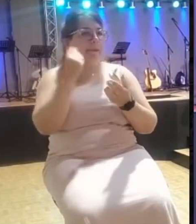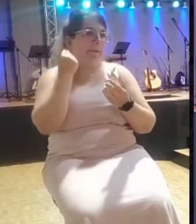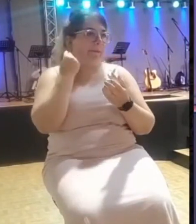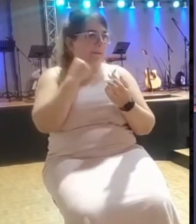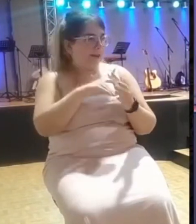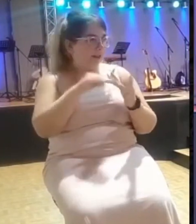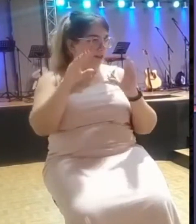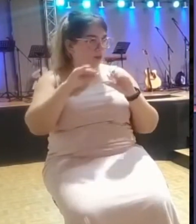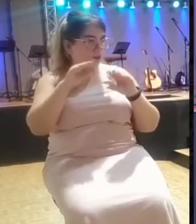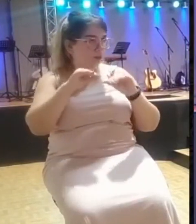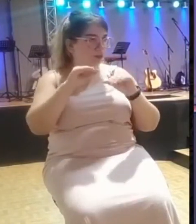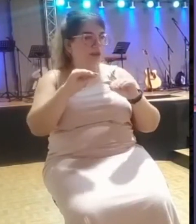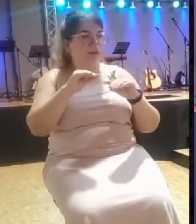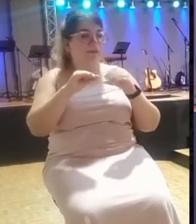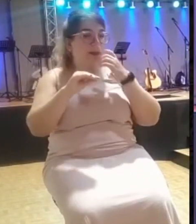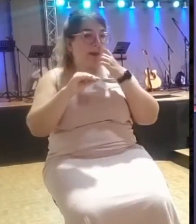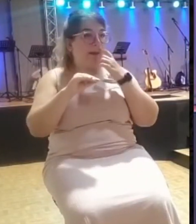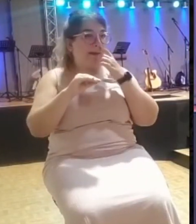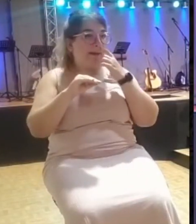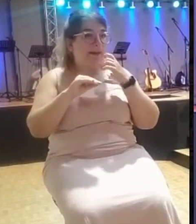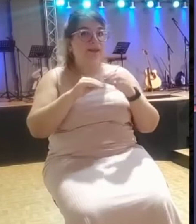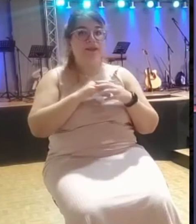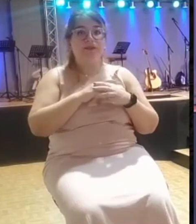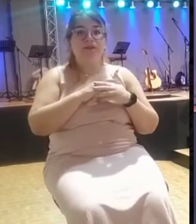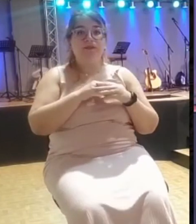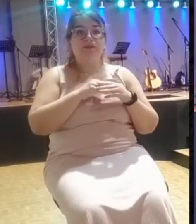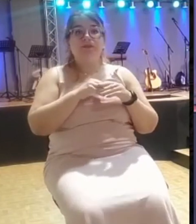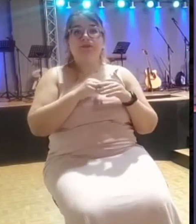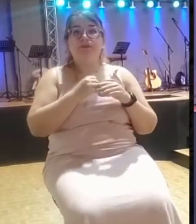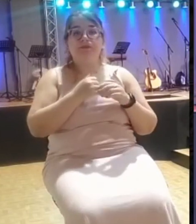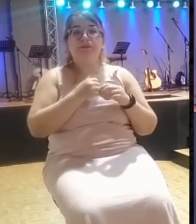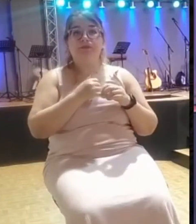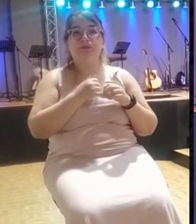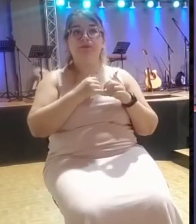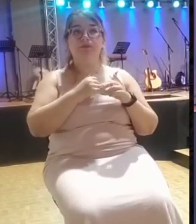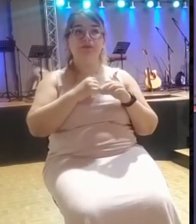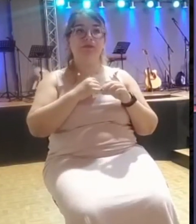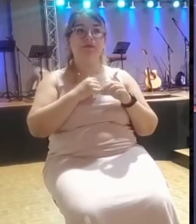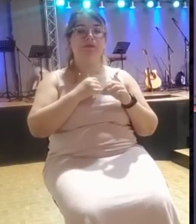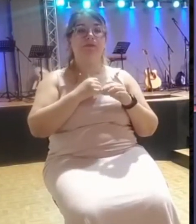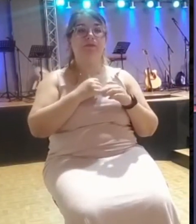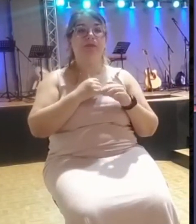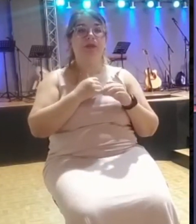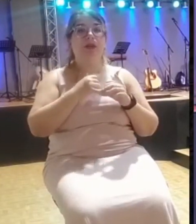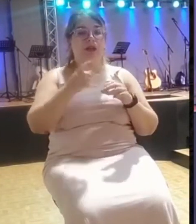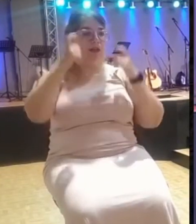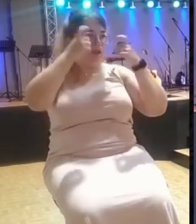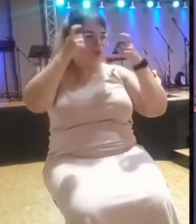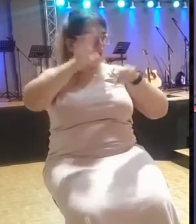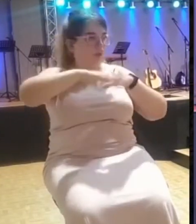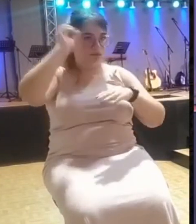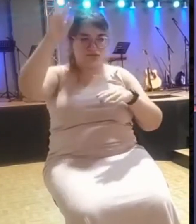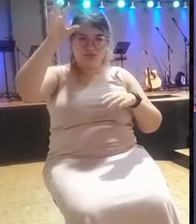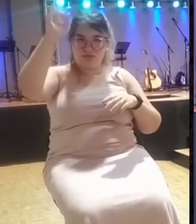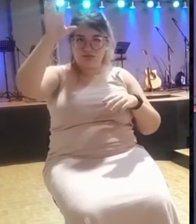valentía pero para predicar de Cristo y estaba dispuesto a hacer lo que fuera por predicar el Evangelio. Y entonces algunos gitanos dijeron, como